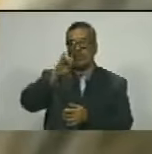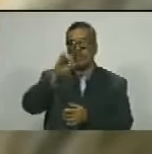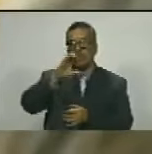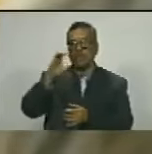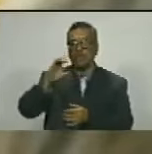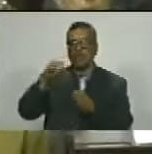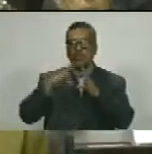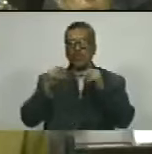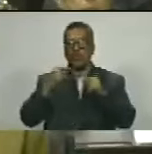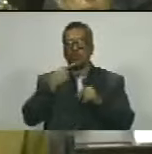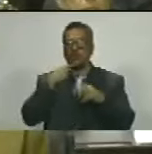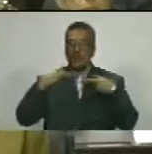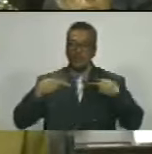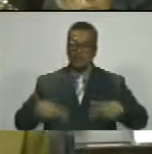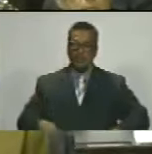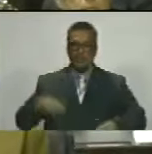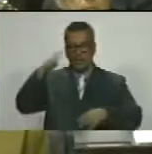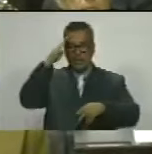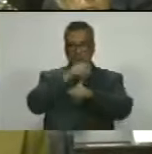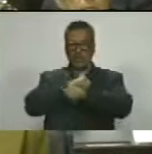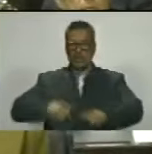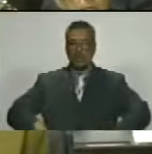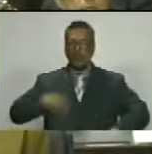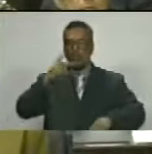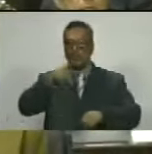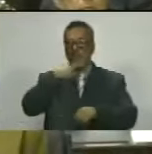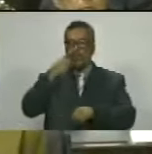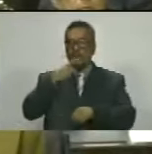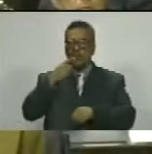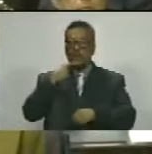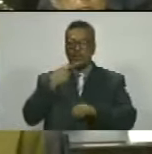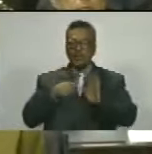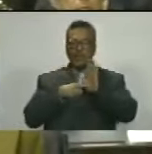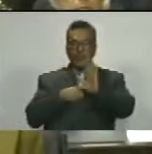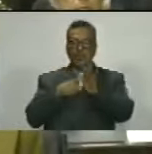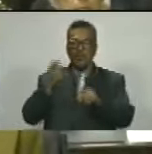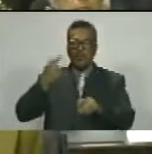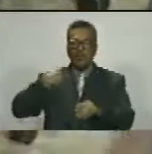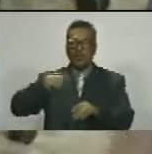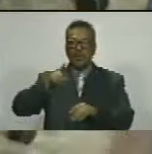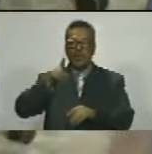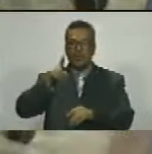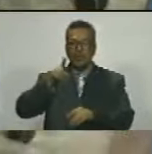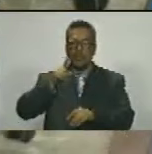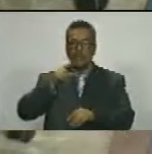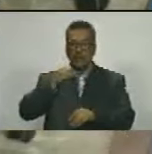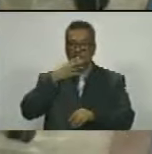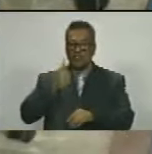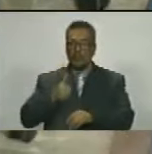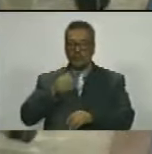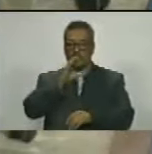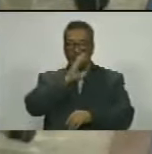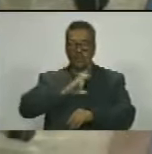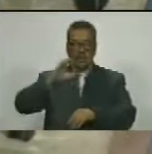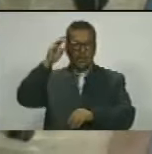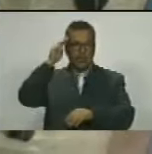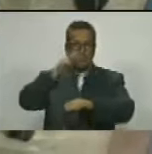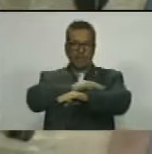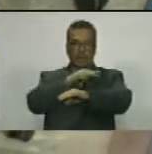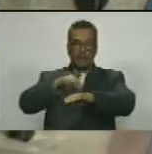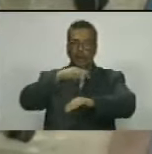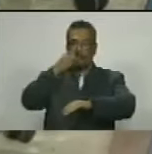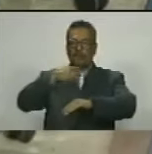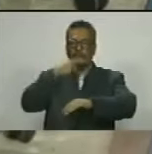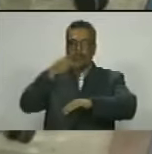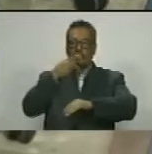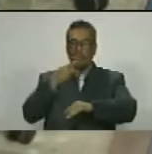de su vida tanto militar como política ha demostrado tener aquilatadas virtudes éticas morales políticas